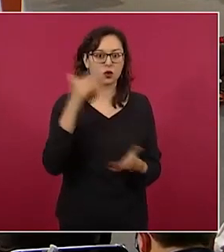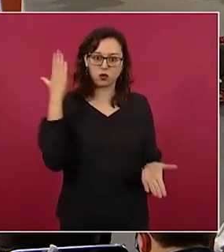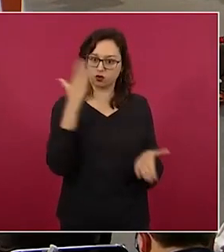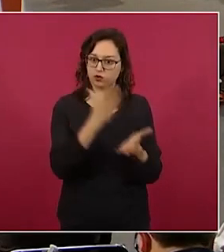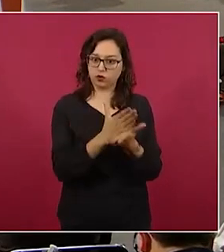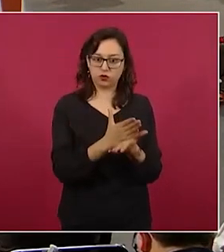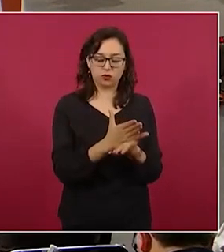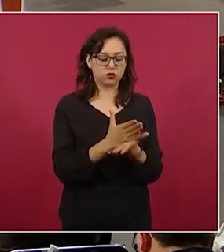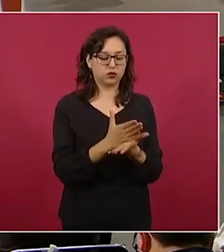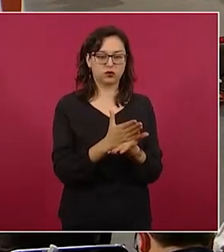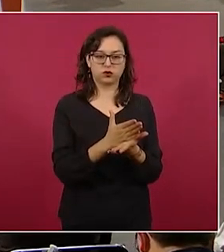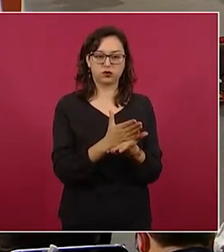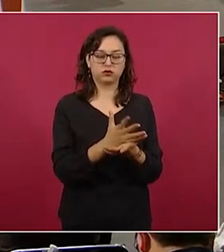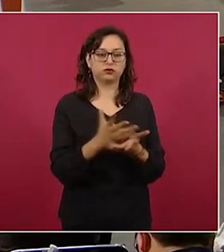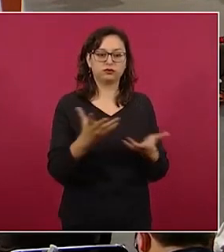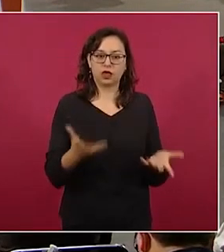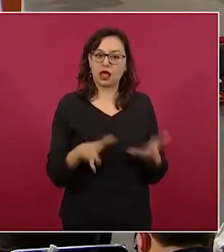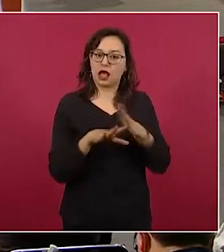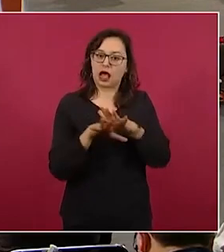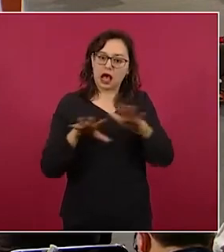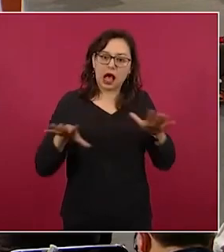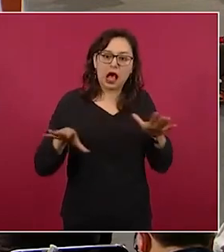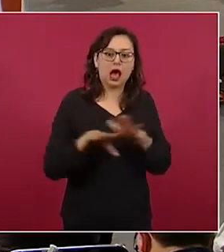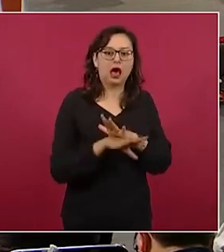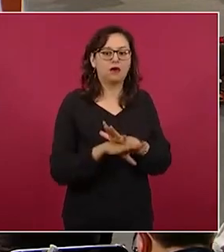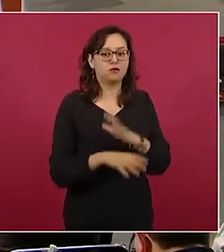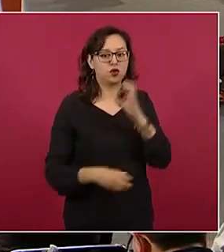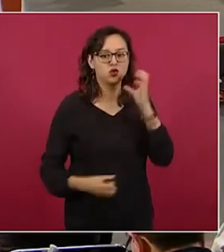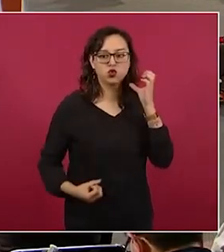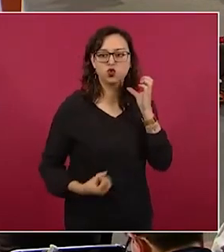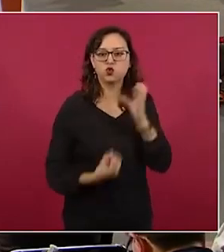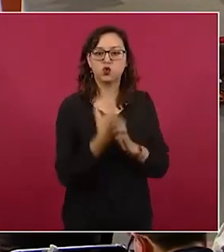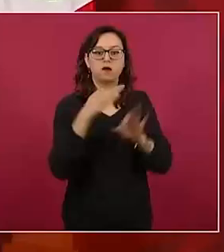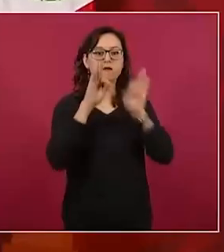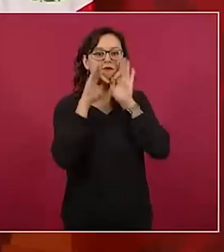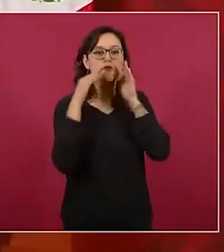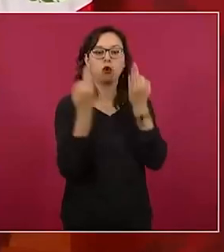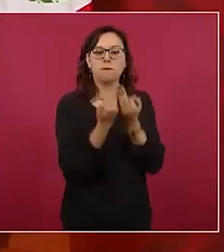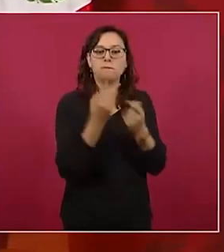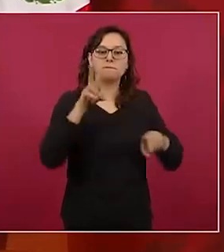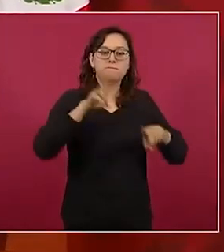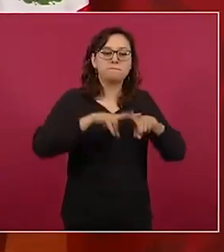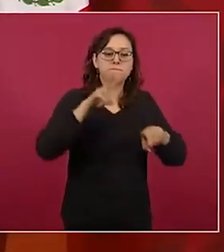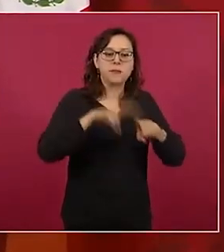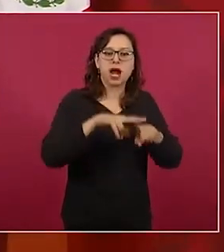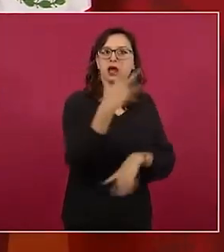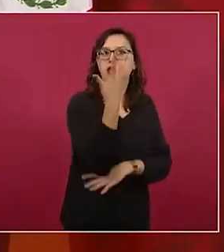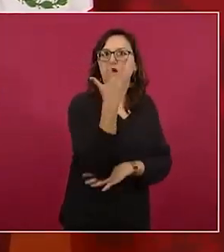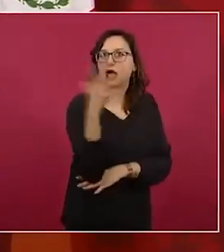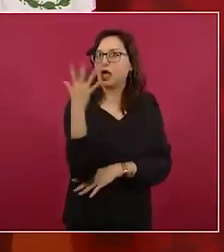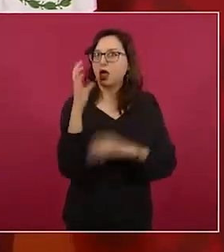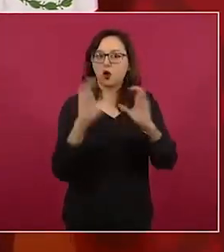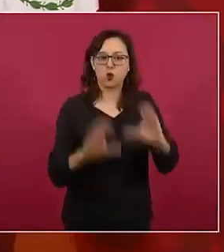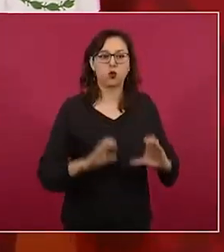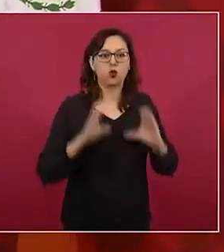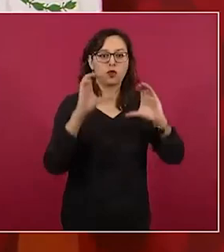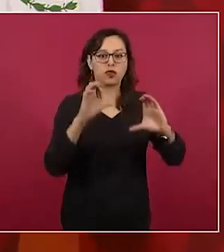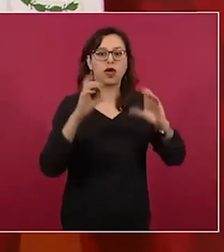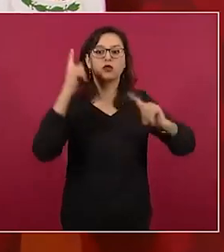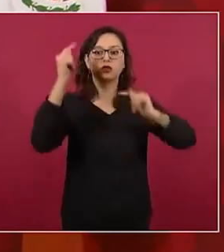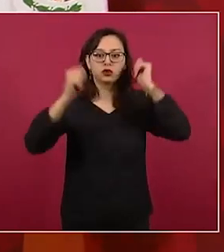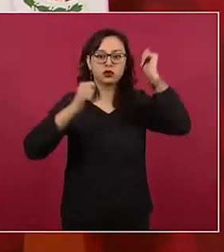entregar el permiso para un desarrollo turístico, ecológico, que iban a